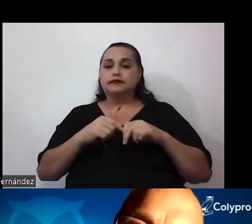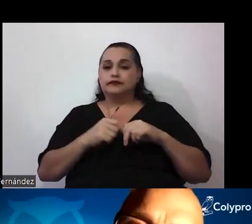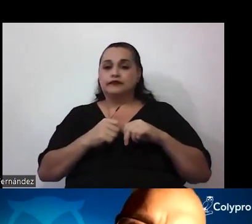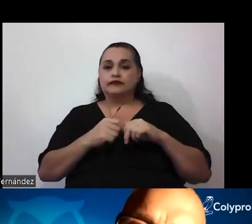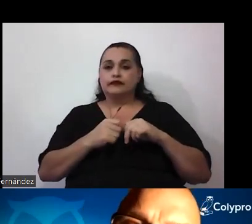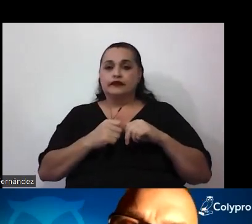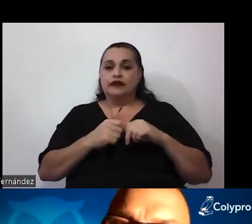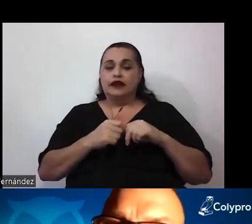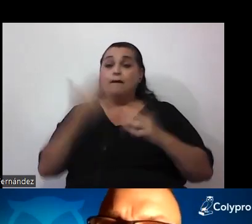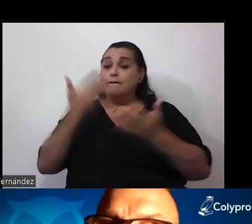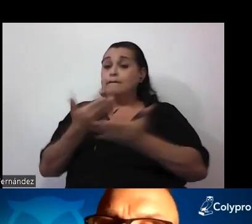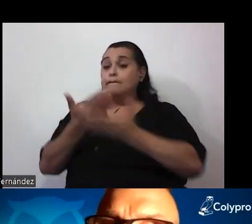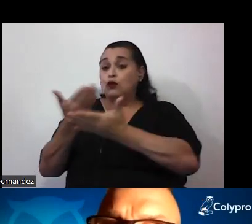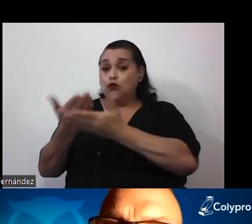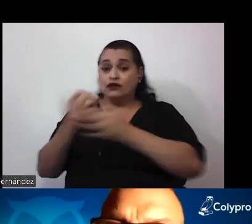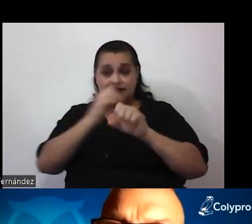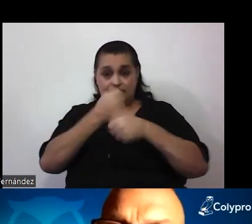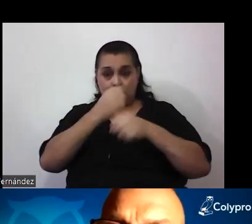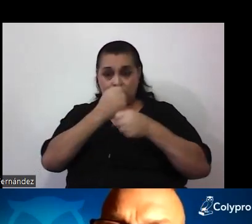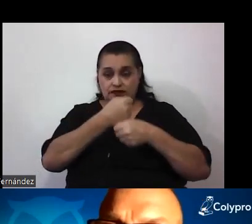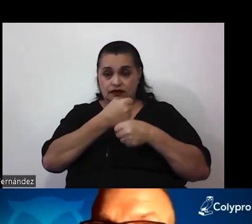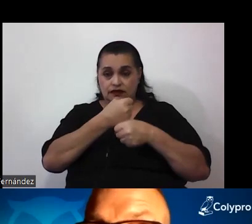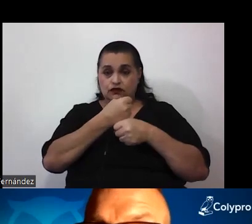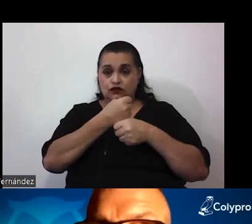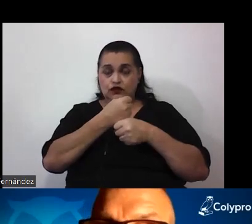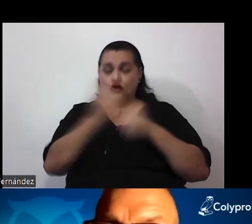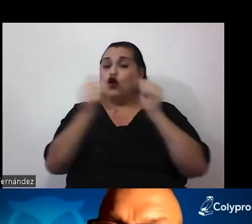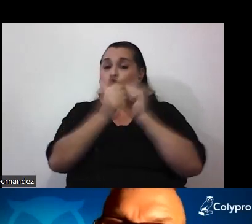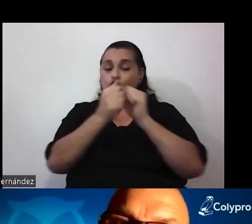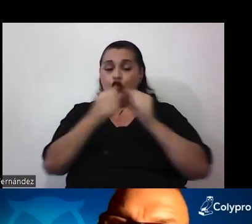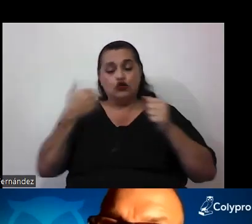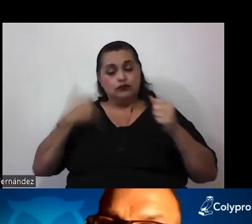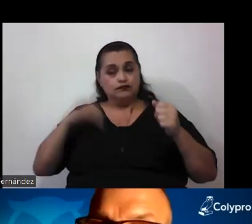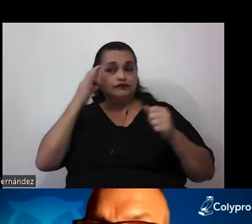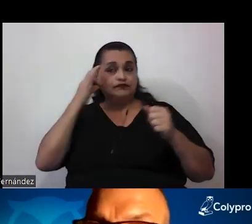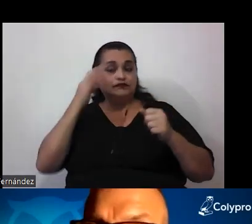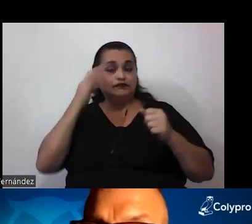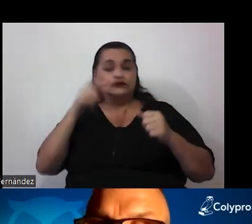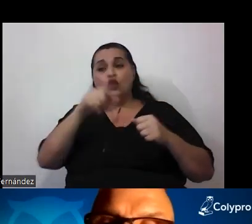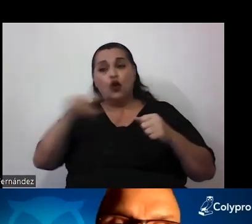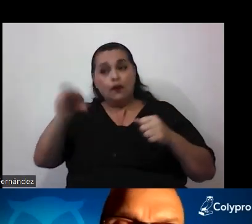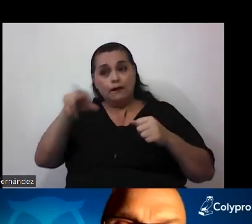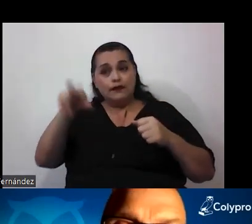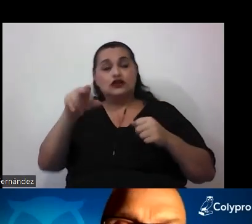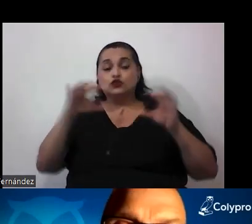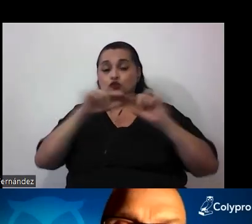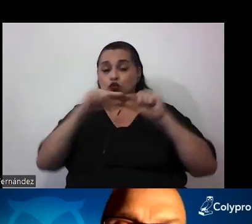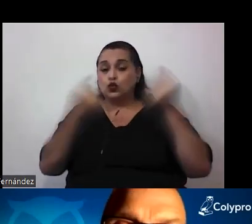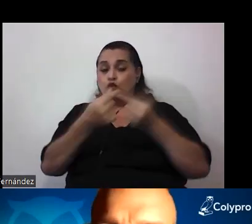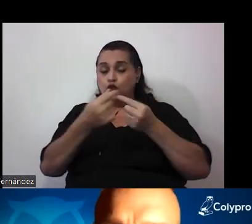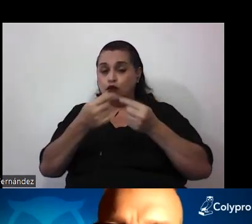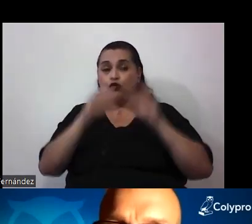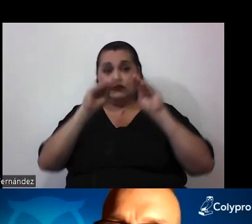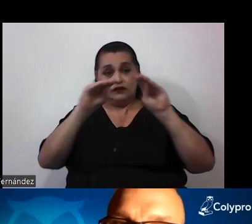y es una propuesta que estamos elaborando con los y las colegas dentro del grupo de didáctica de la biología del Instituto de